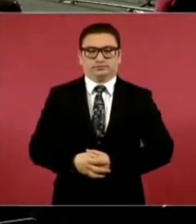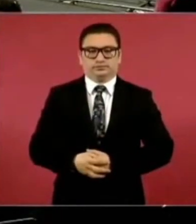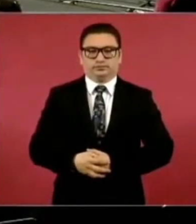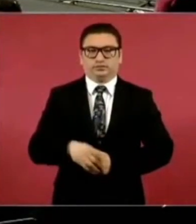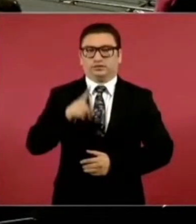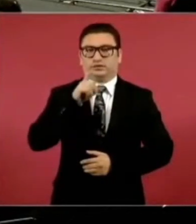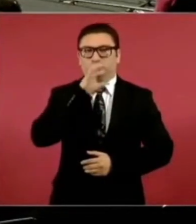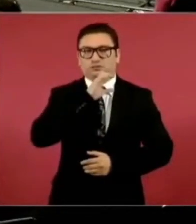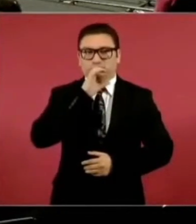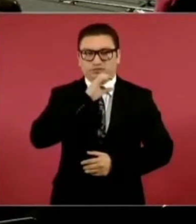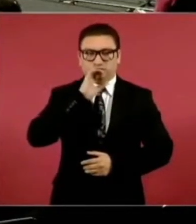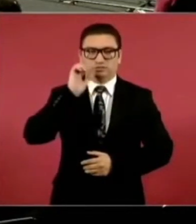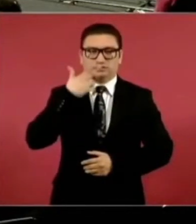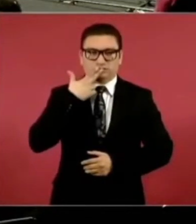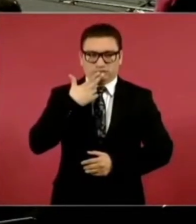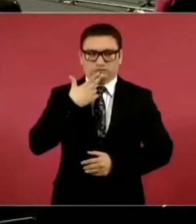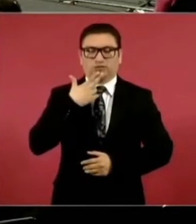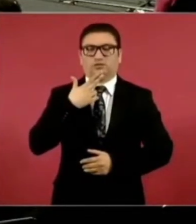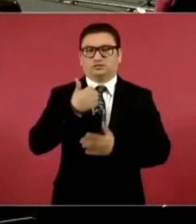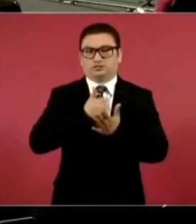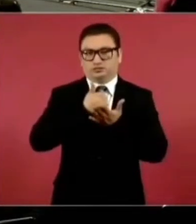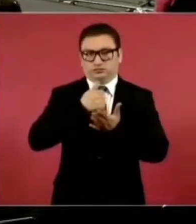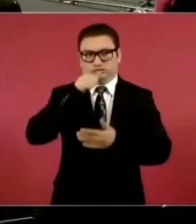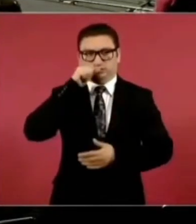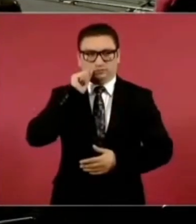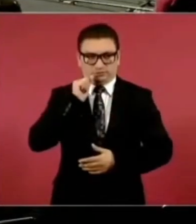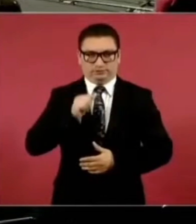Aguascalientes, Chihuahua, Ciudad Juárez.